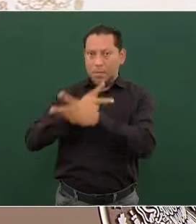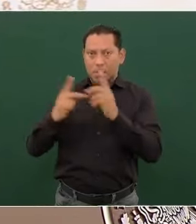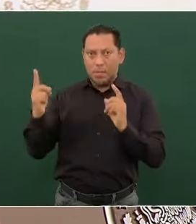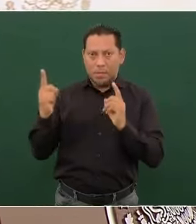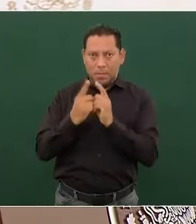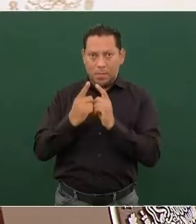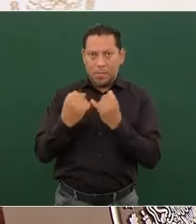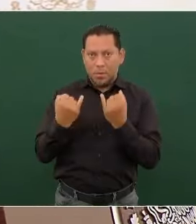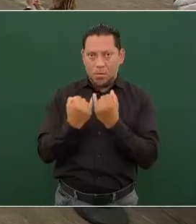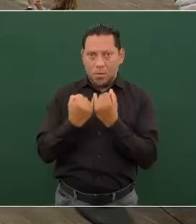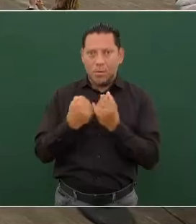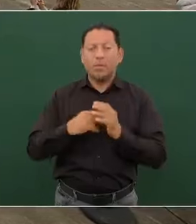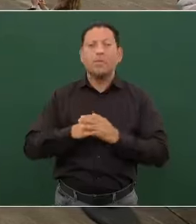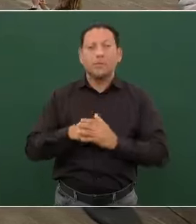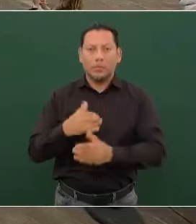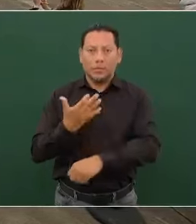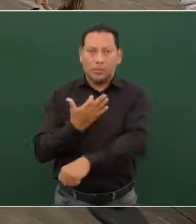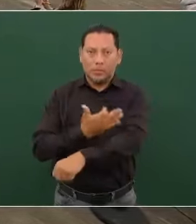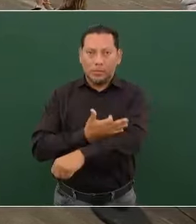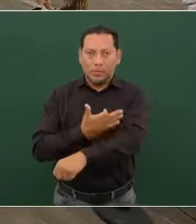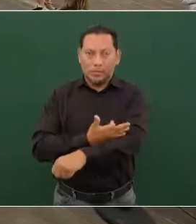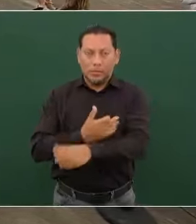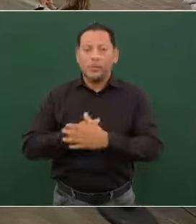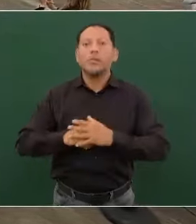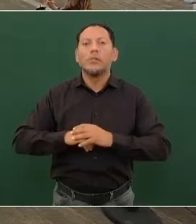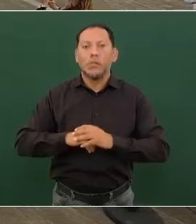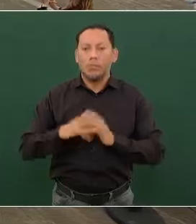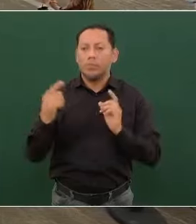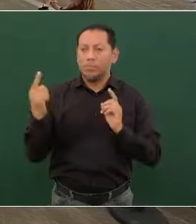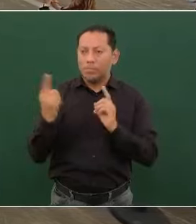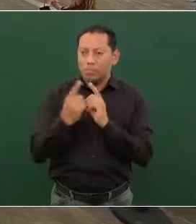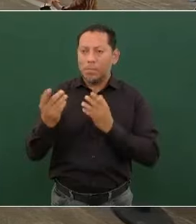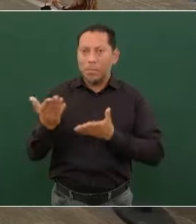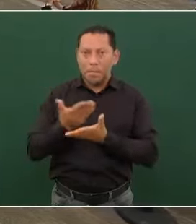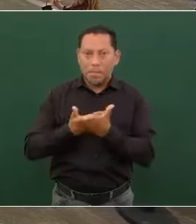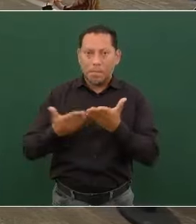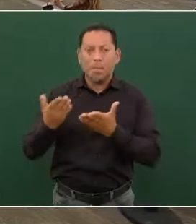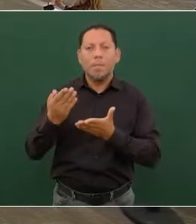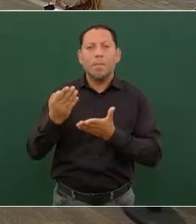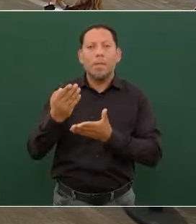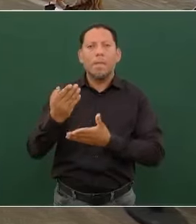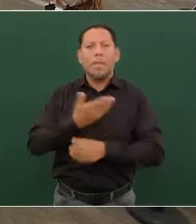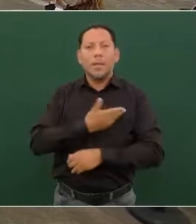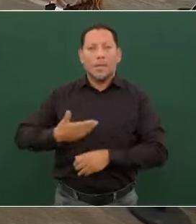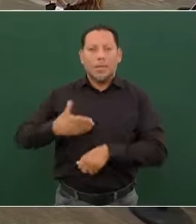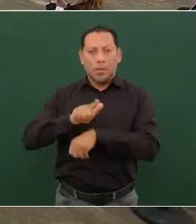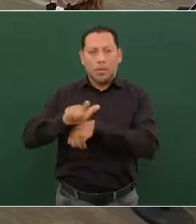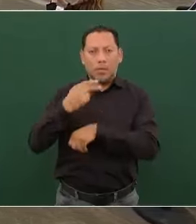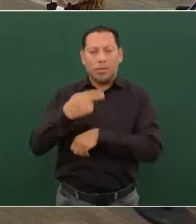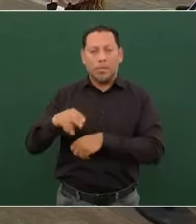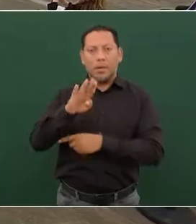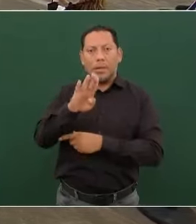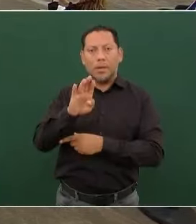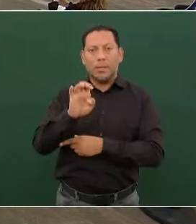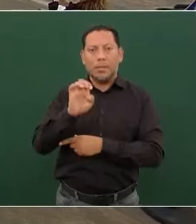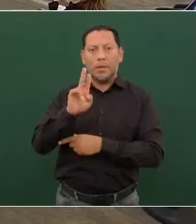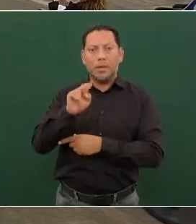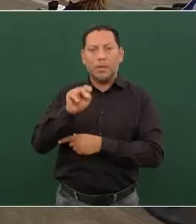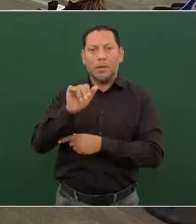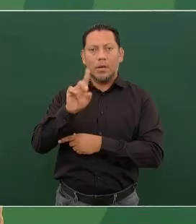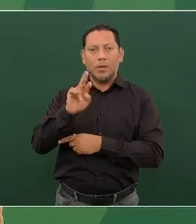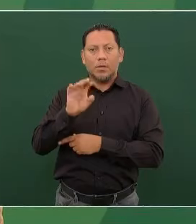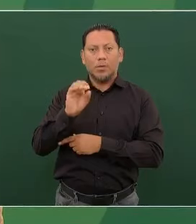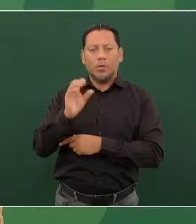Vamos a recibir al presidente Bernardo Arevalo, vamos a